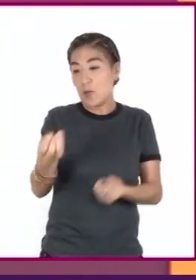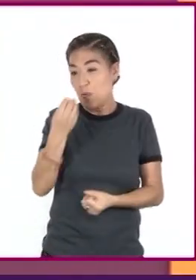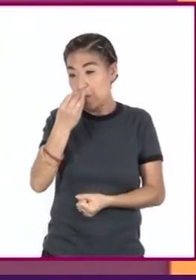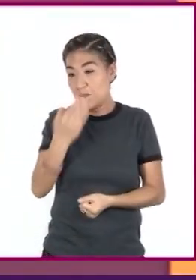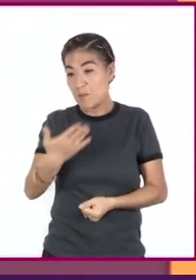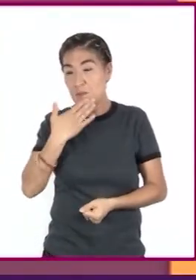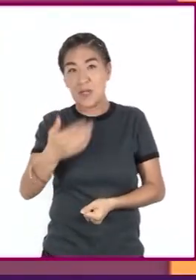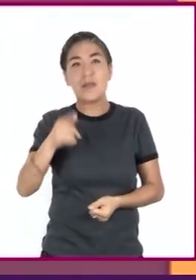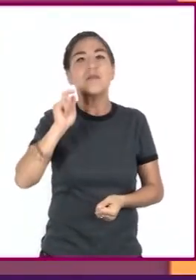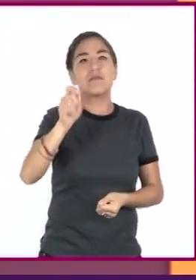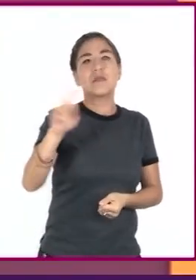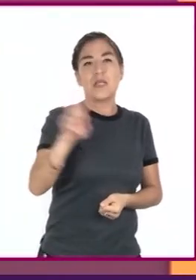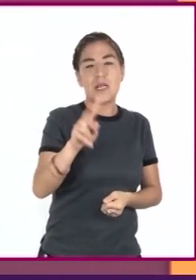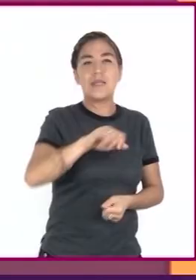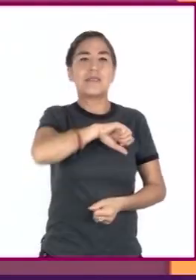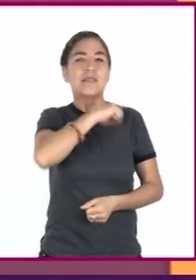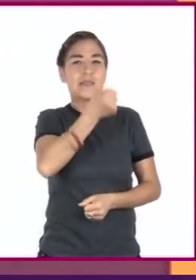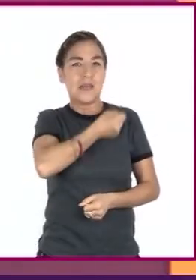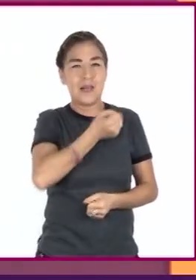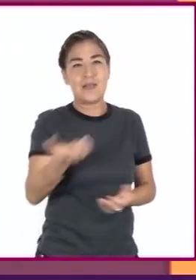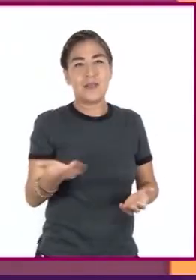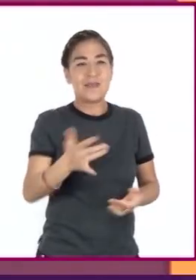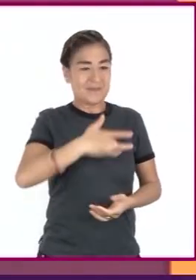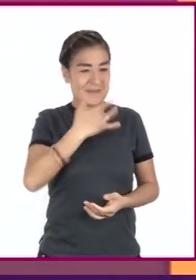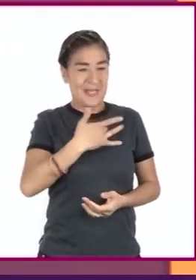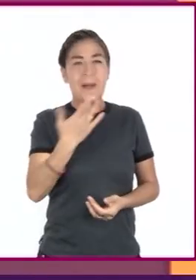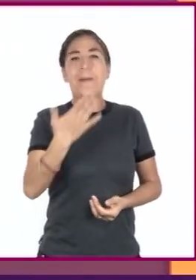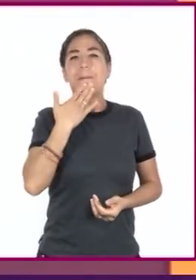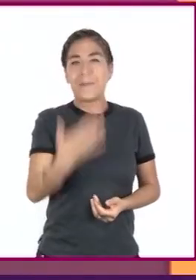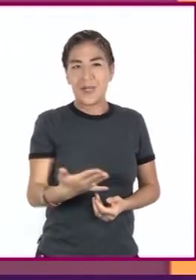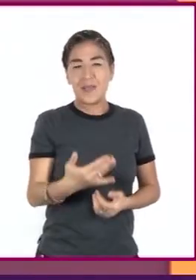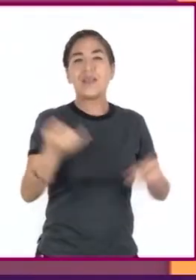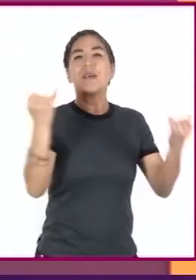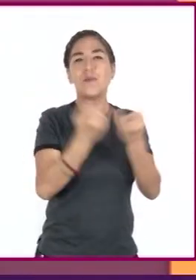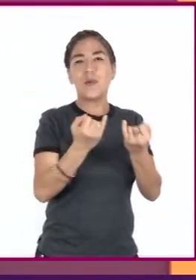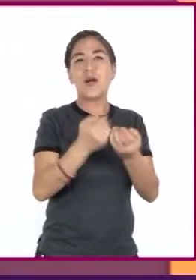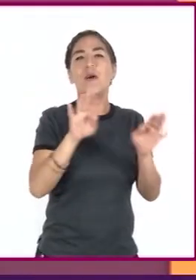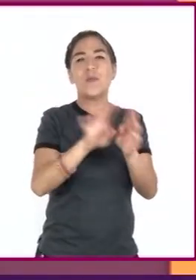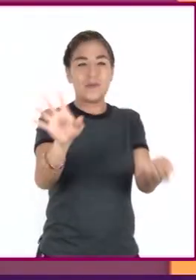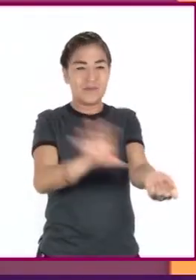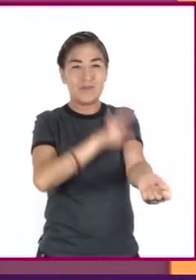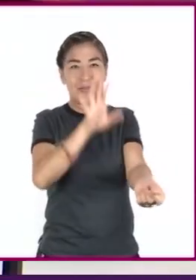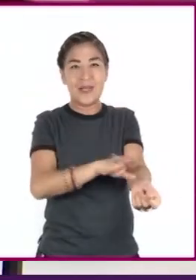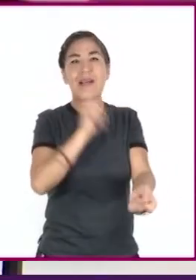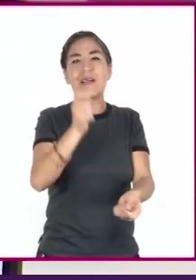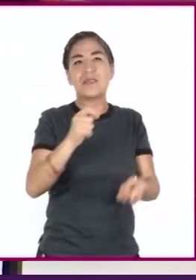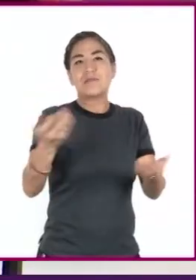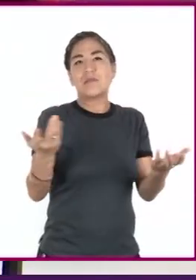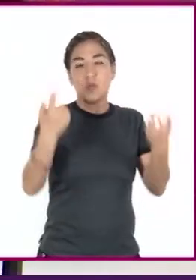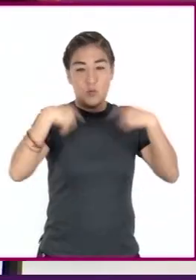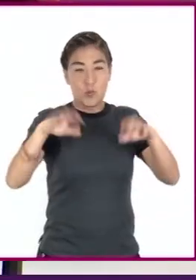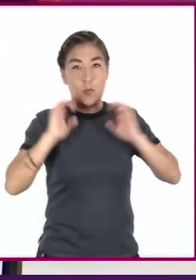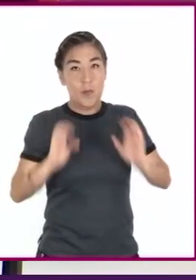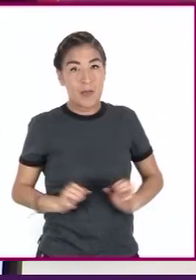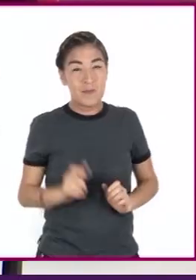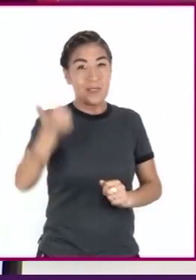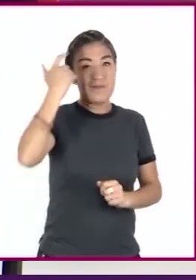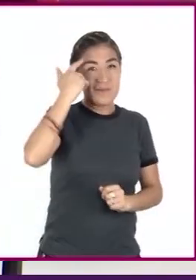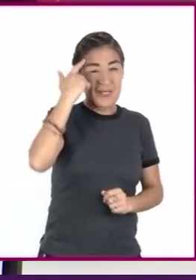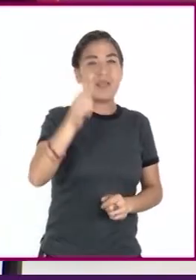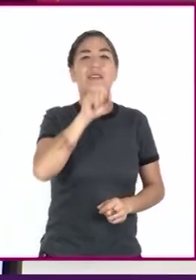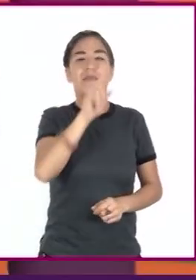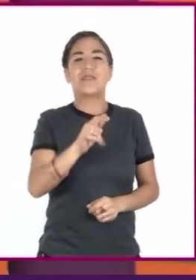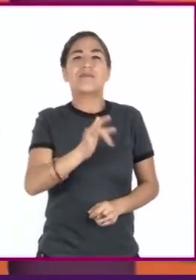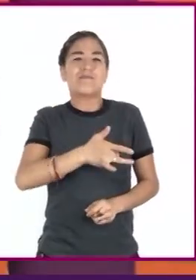nutrientes que necesitamos para estar sanos, sentirnos bien y tener energía en lo físico, mental y